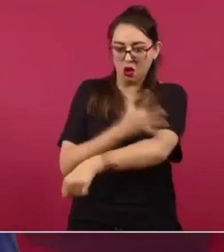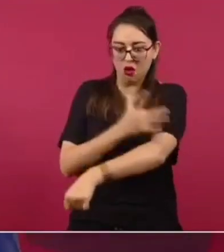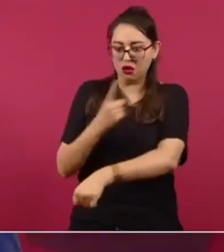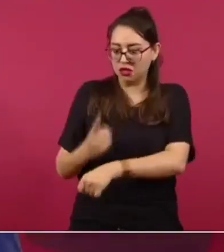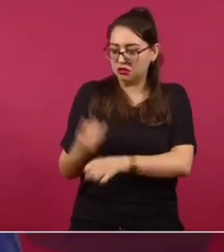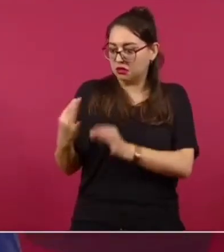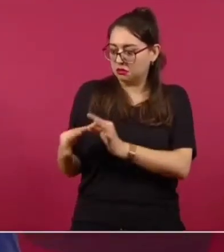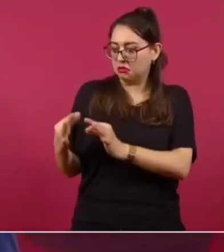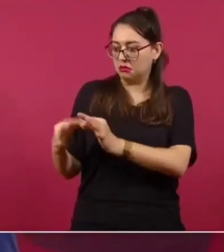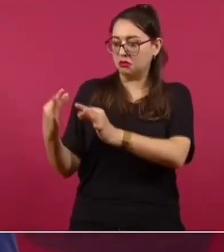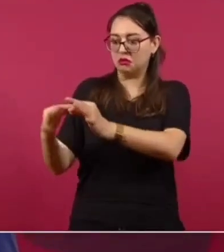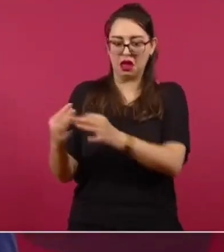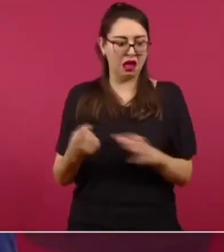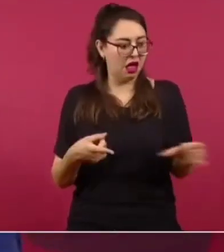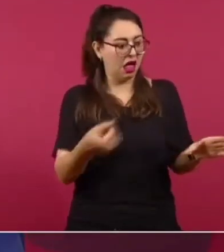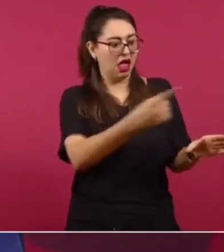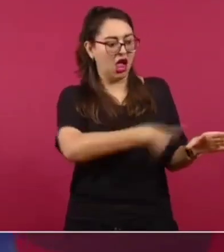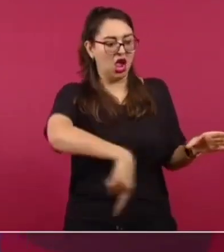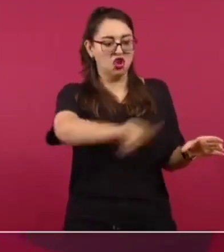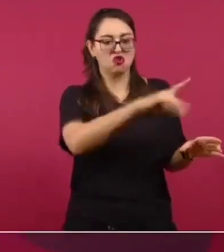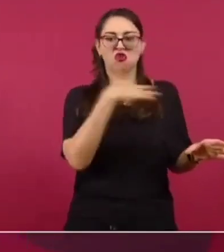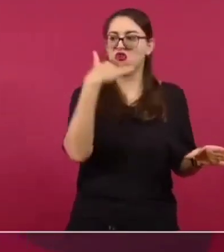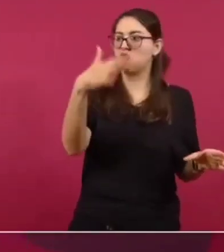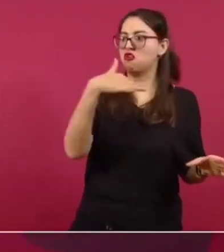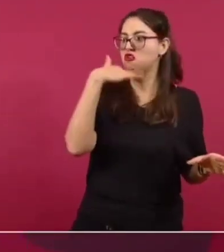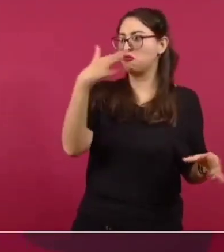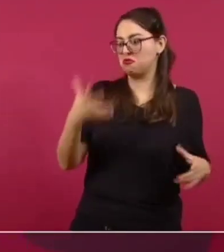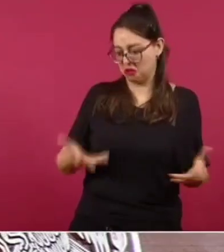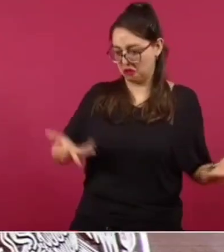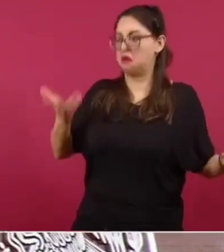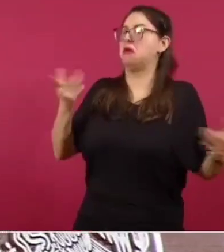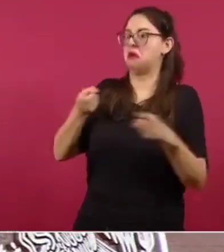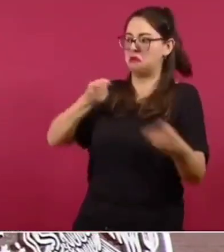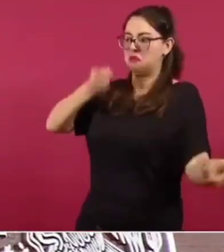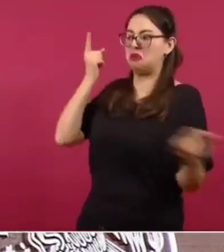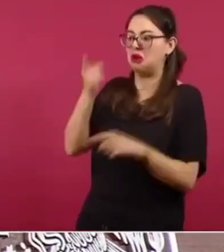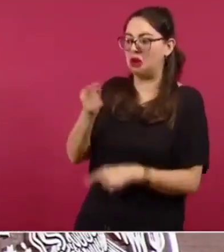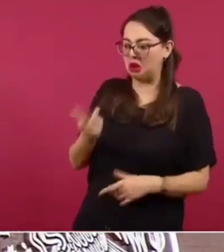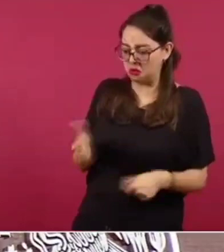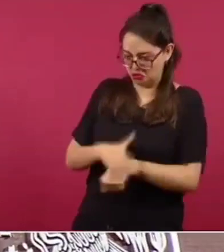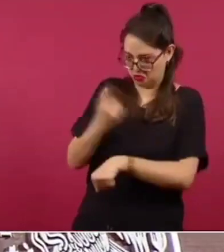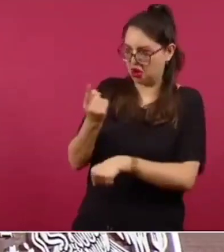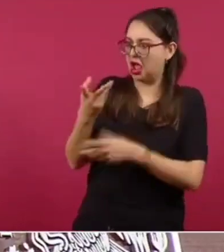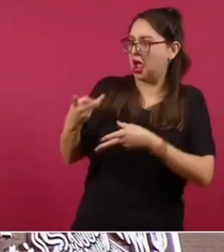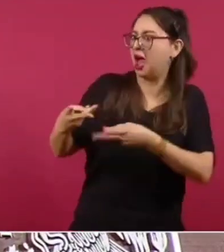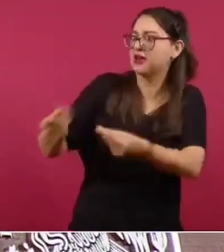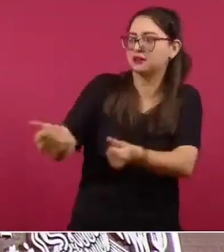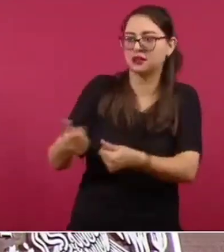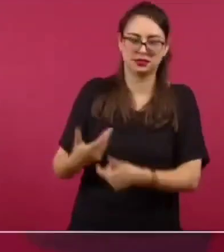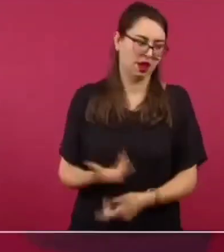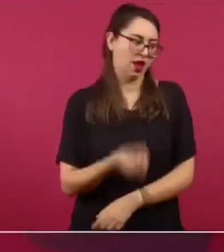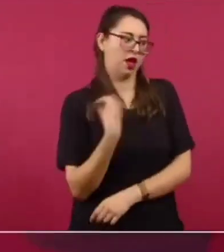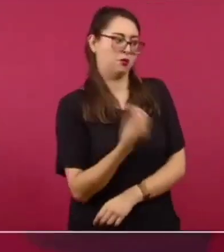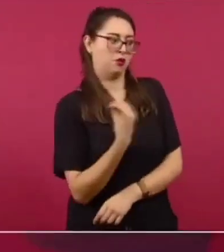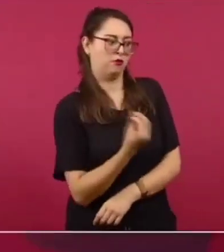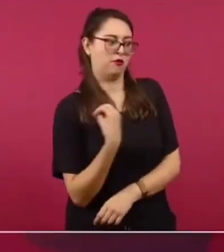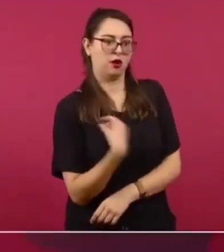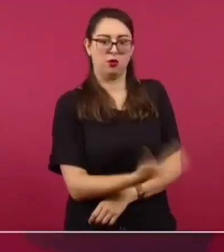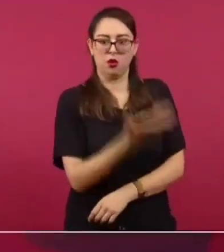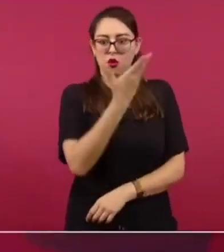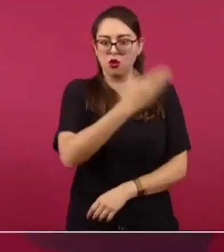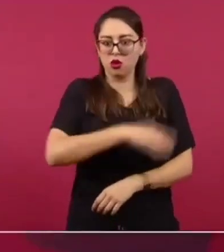ya basta de cinismo y ustedes no se presten,